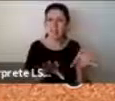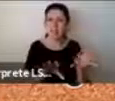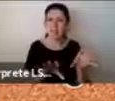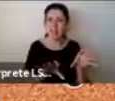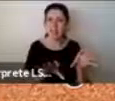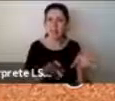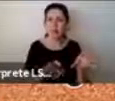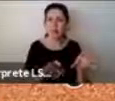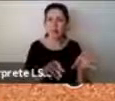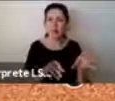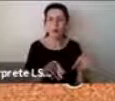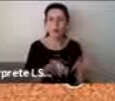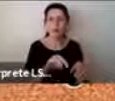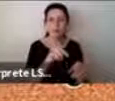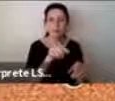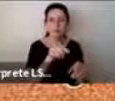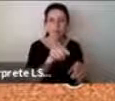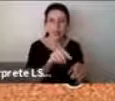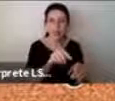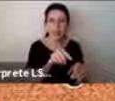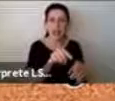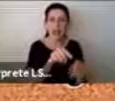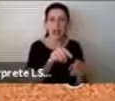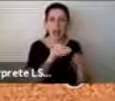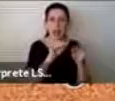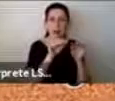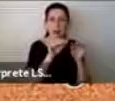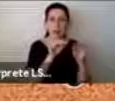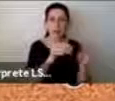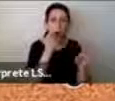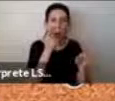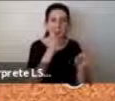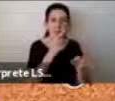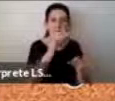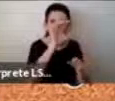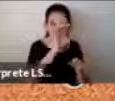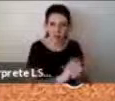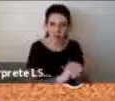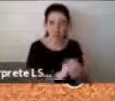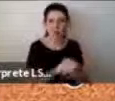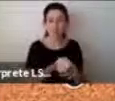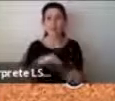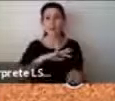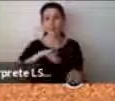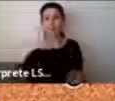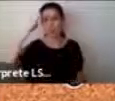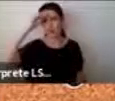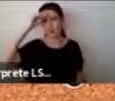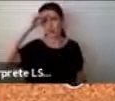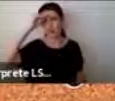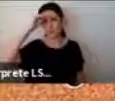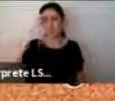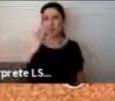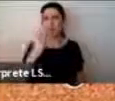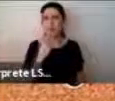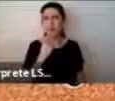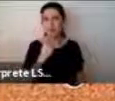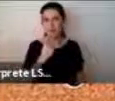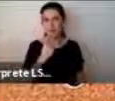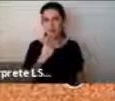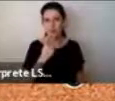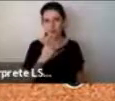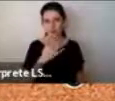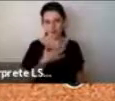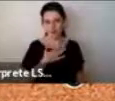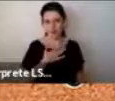esos apoyos también estamos hablando de nuestras propias experiencias y vivencias y entender un poco de qué forma una experiencia que